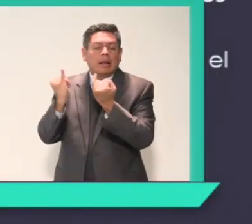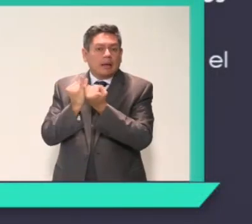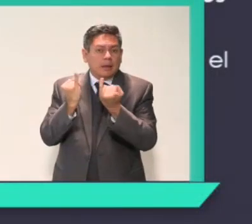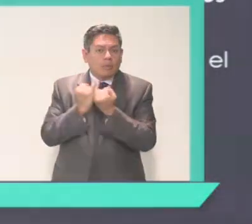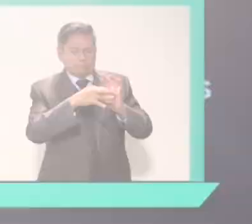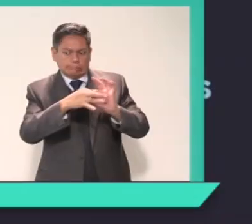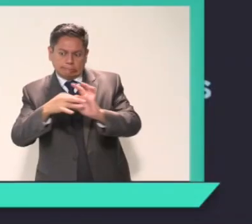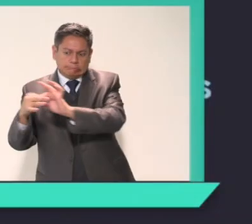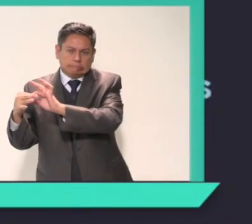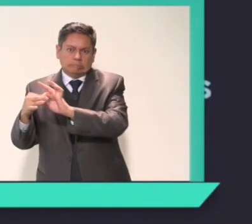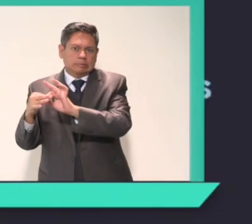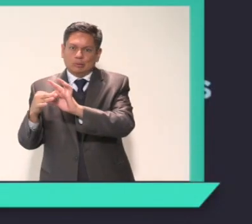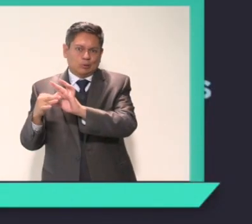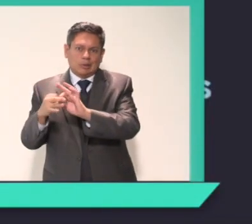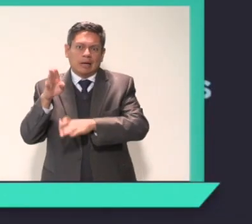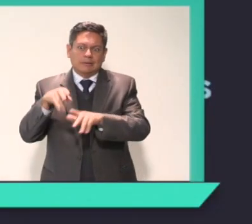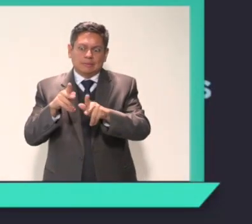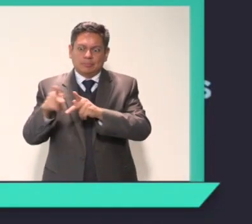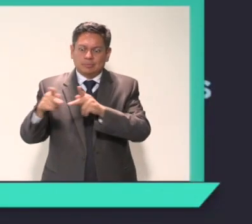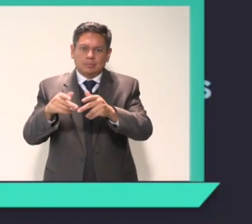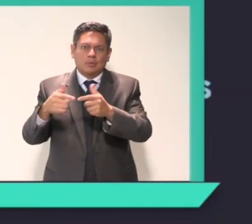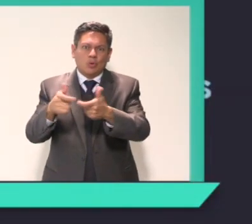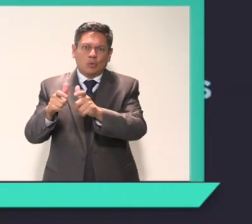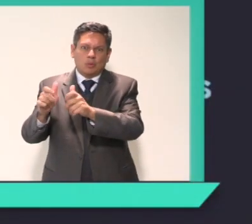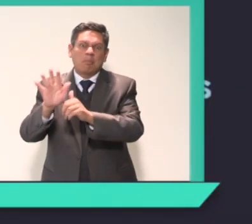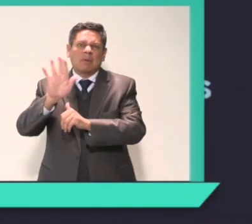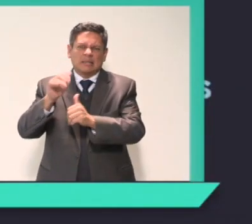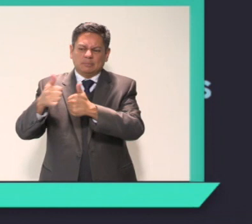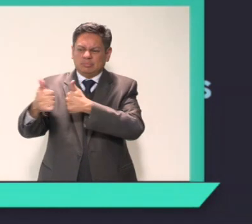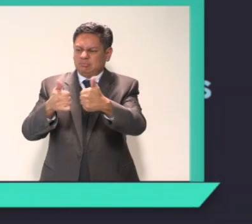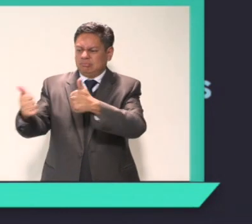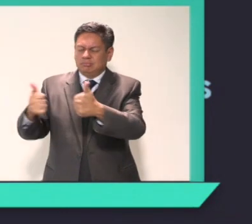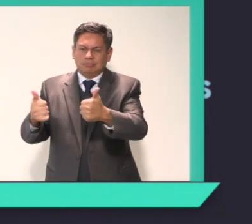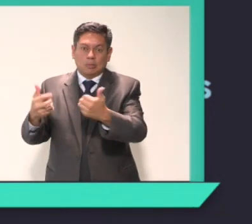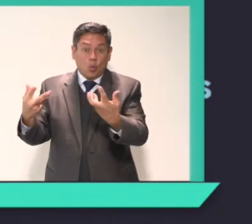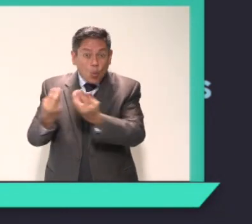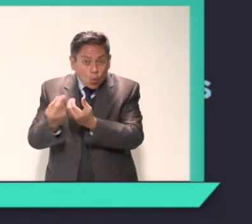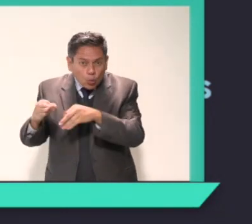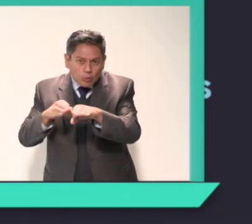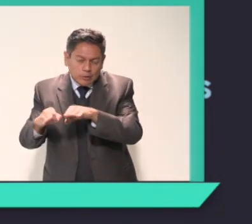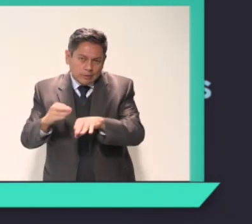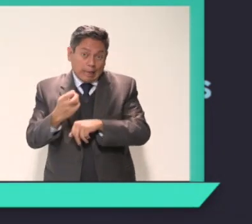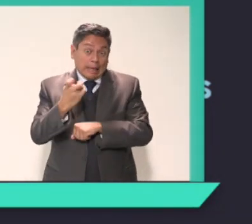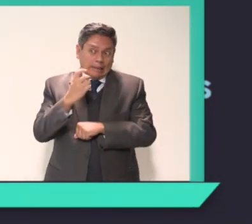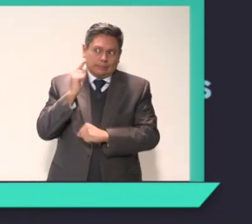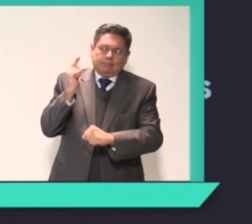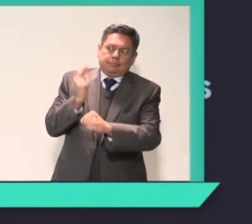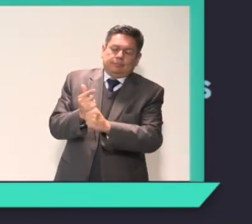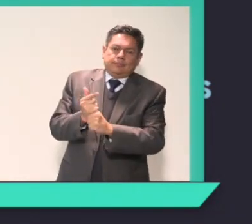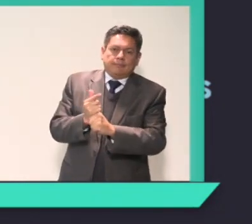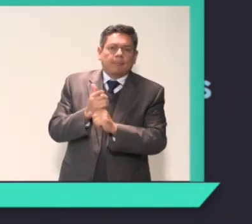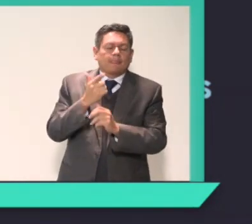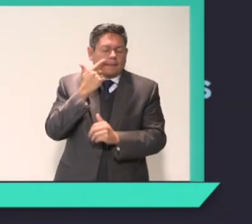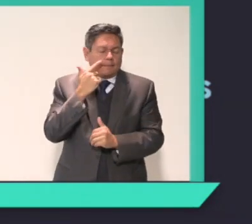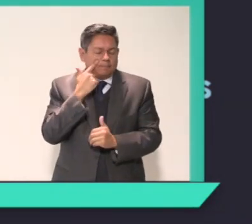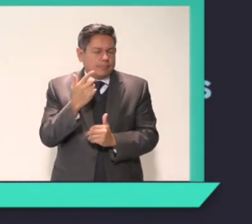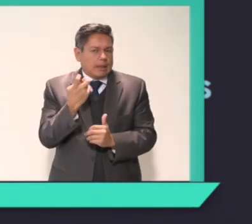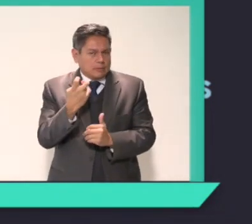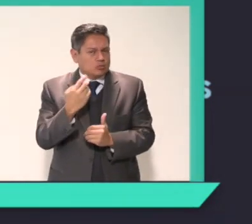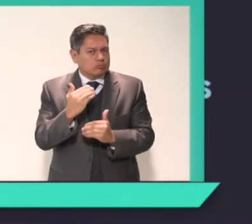y de participación. Pero uno tuvo que ver precisamente, y es en el que nos vamos a concentrar en los próximos minutos,